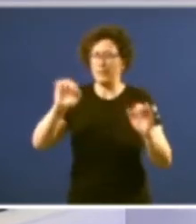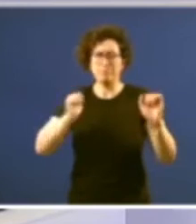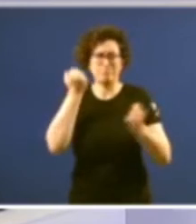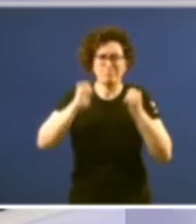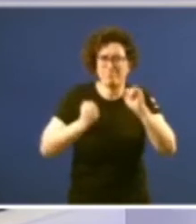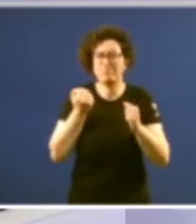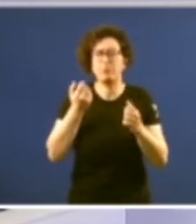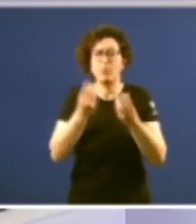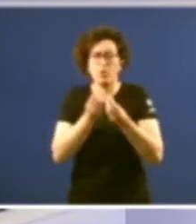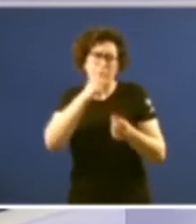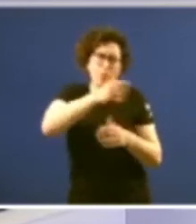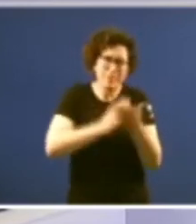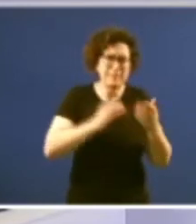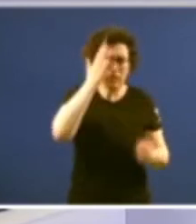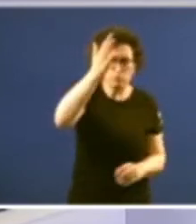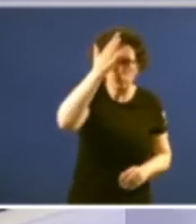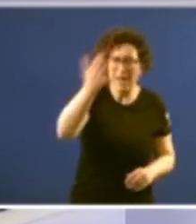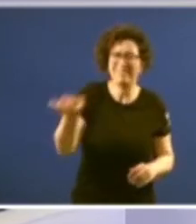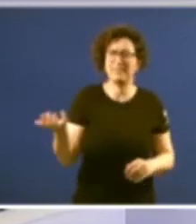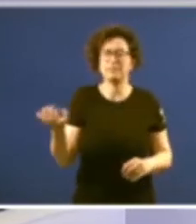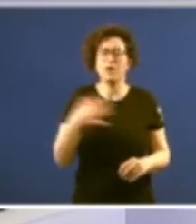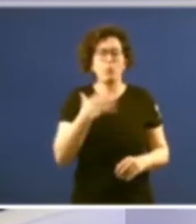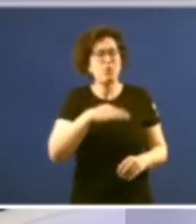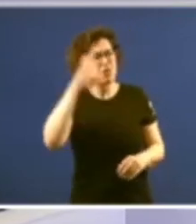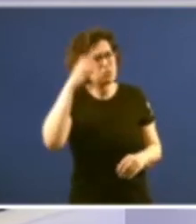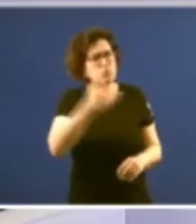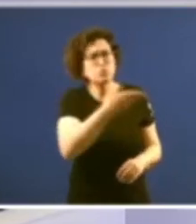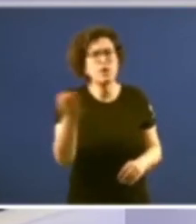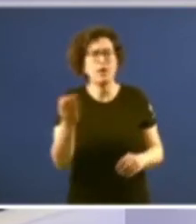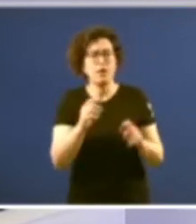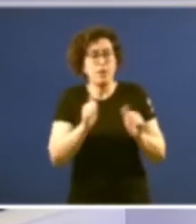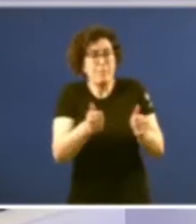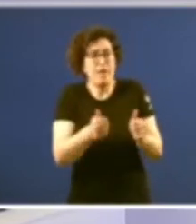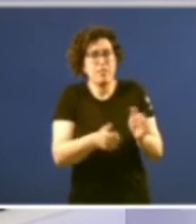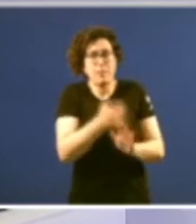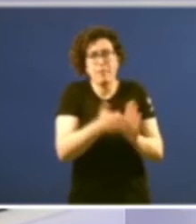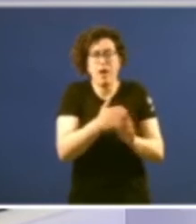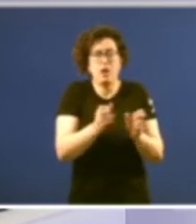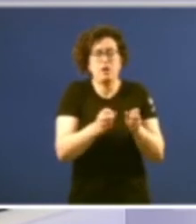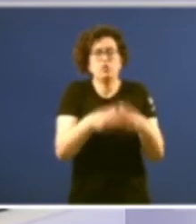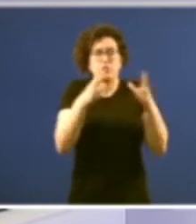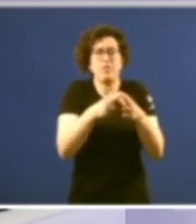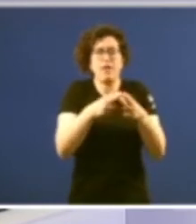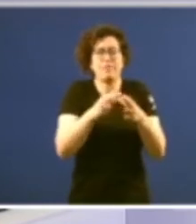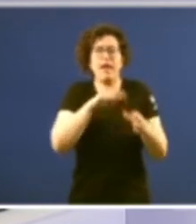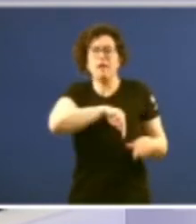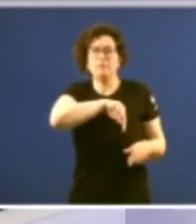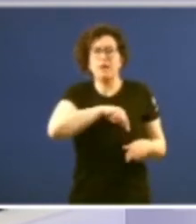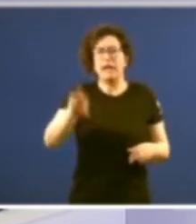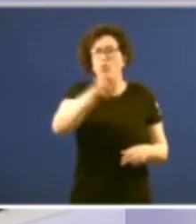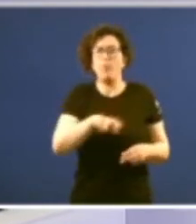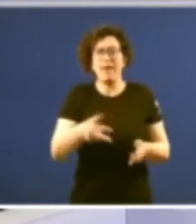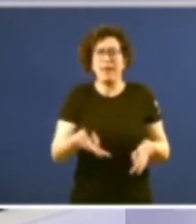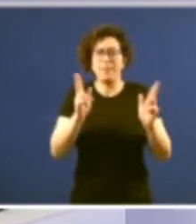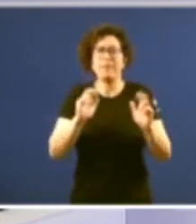ilusionantes nos que se podía escoitar o lateixo dunha sociedade que recobrara a liberdade e celebraba cada